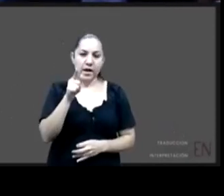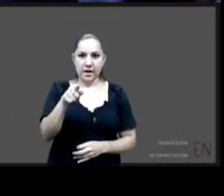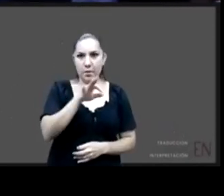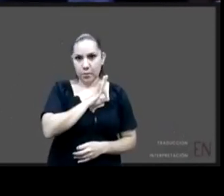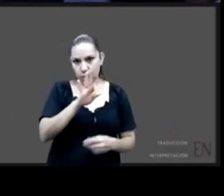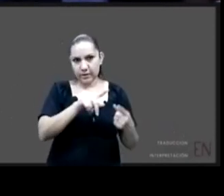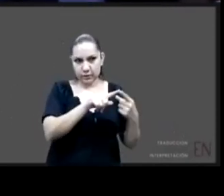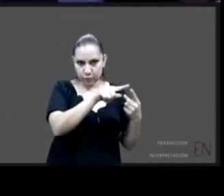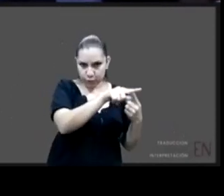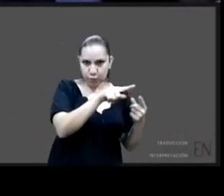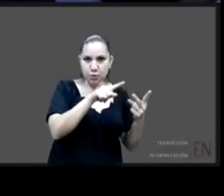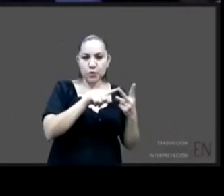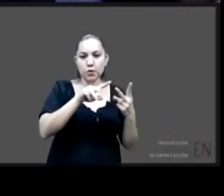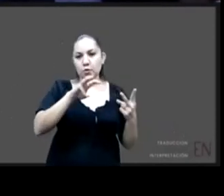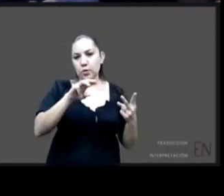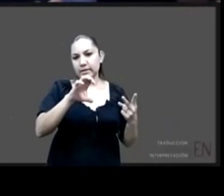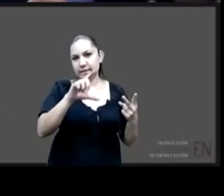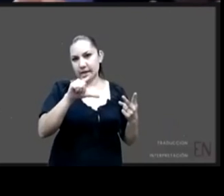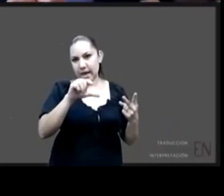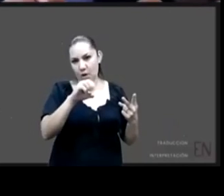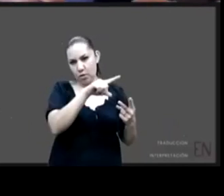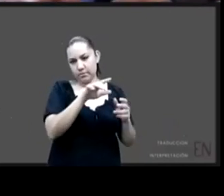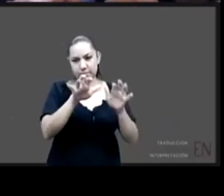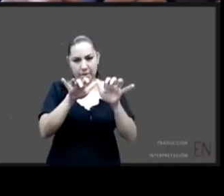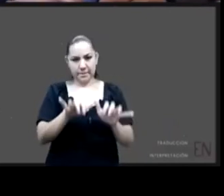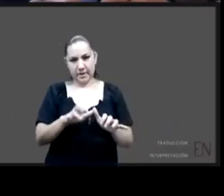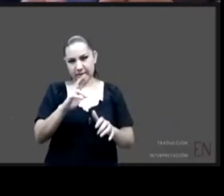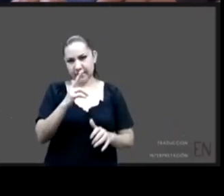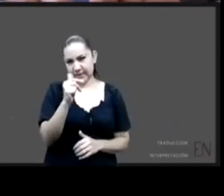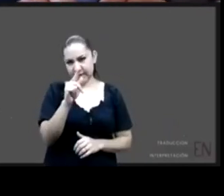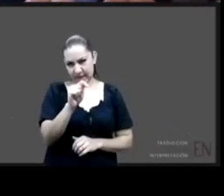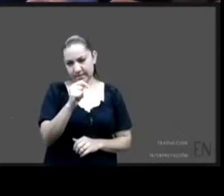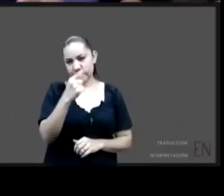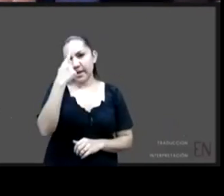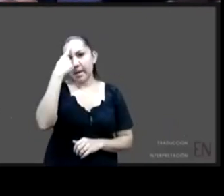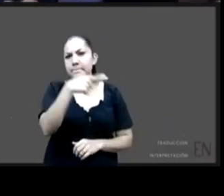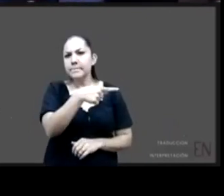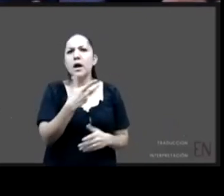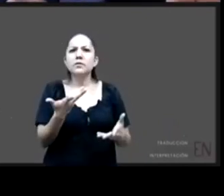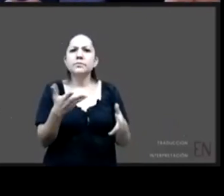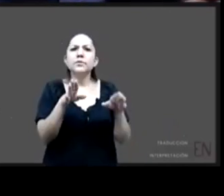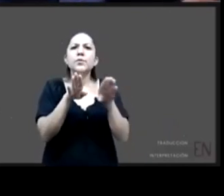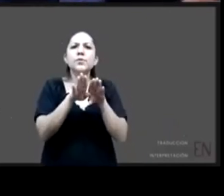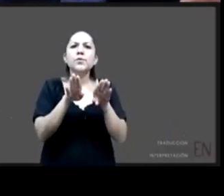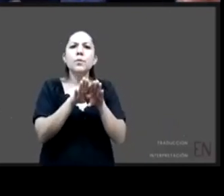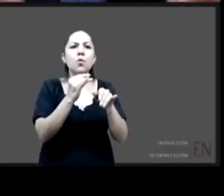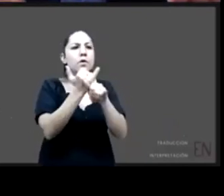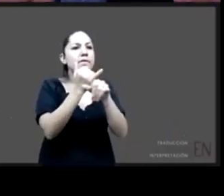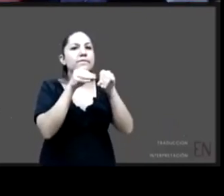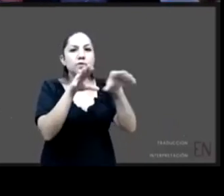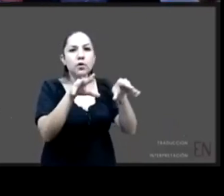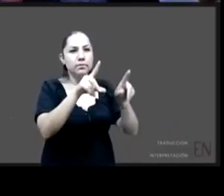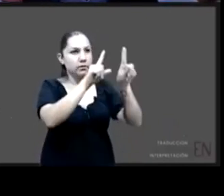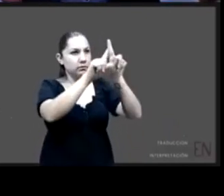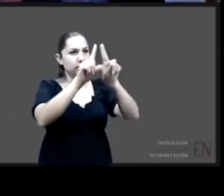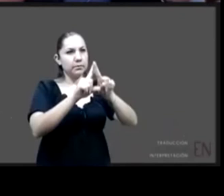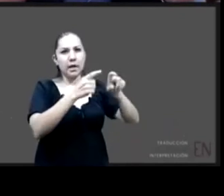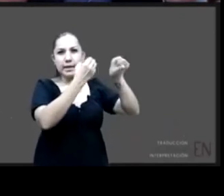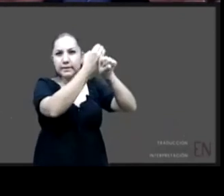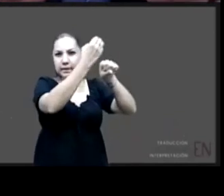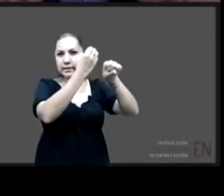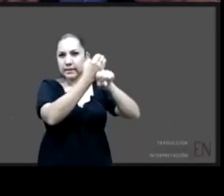quizá ponerlo en el chat ¿cómo podemos tener la información de todas las entidades federativas en donde ya hay